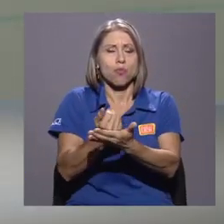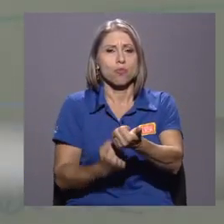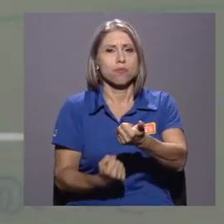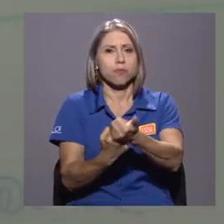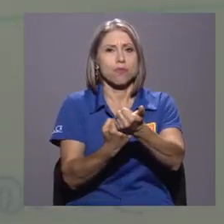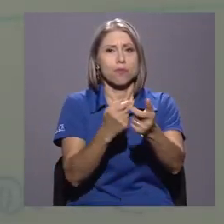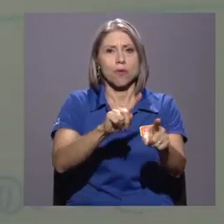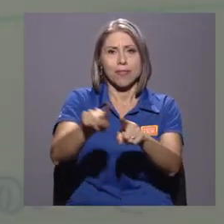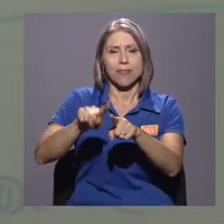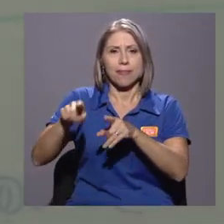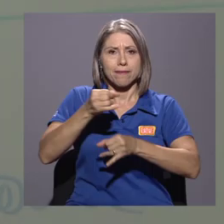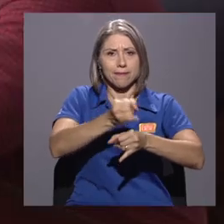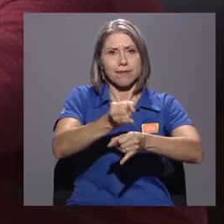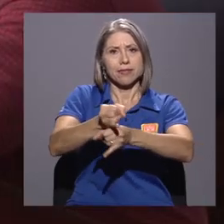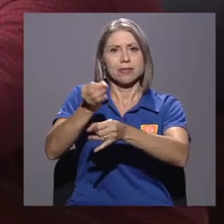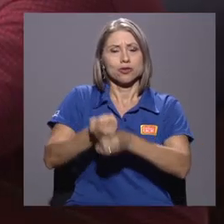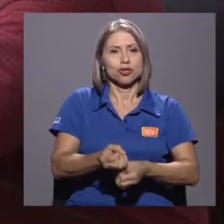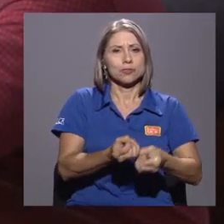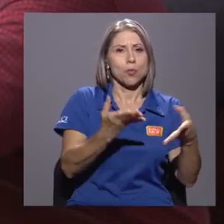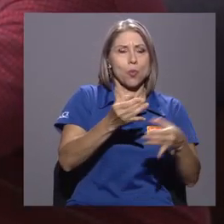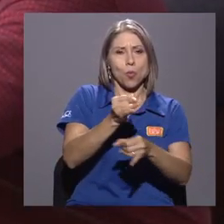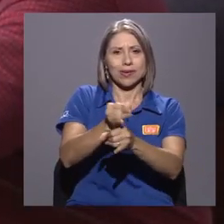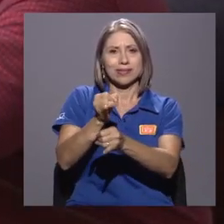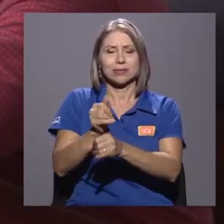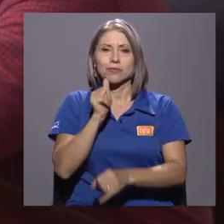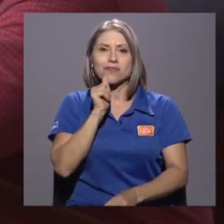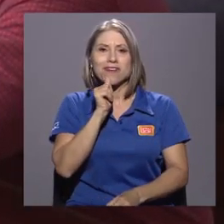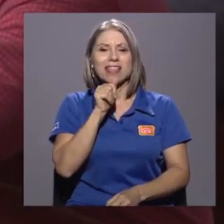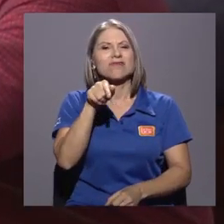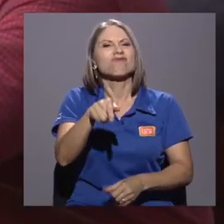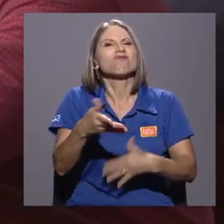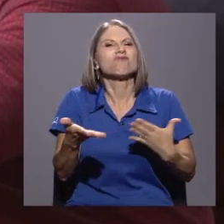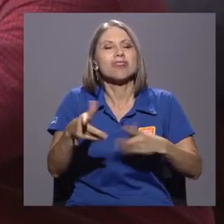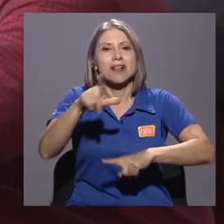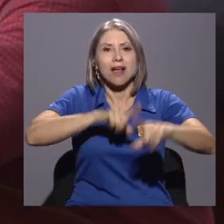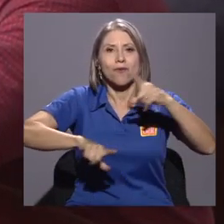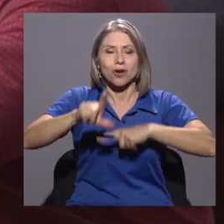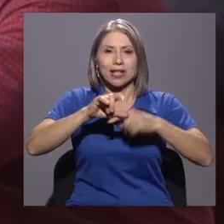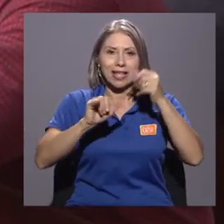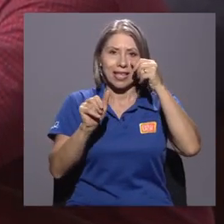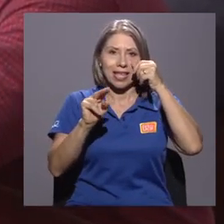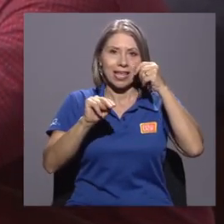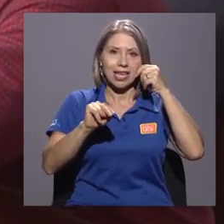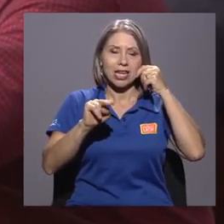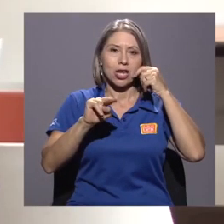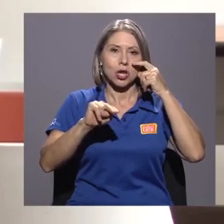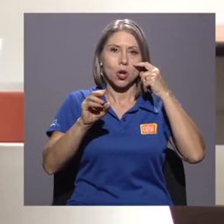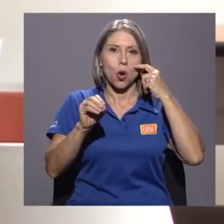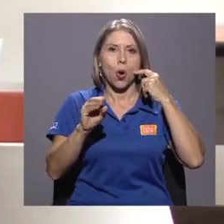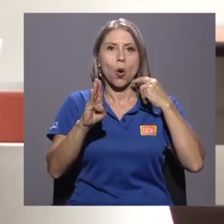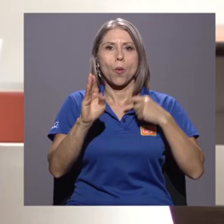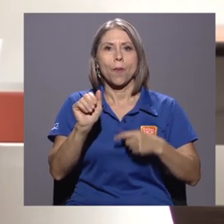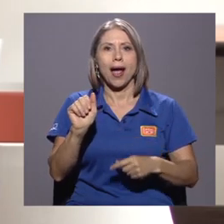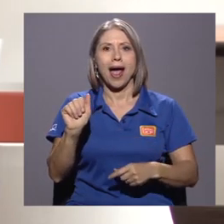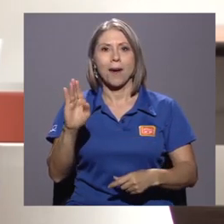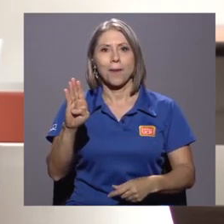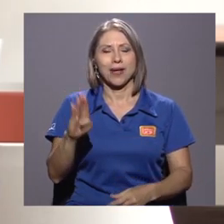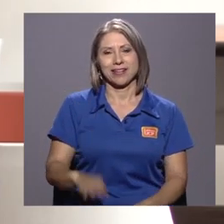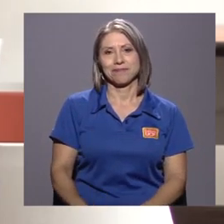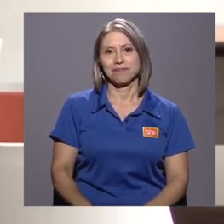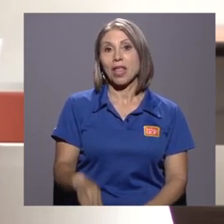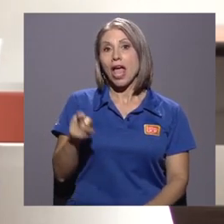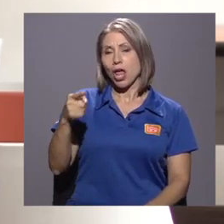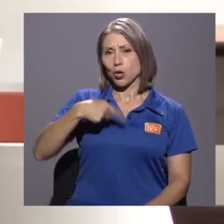diferentes instituciones públicas y privadas. Hablamos del laboratorio InnovaApp. Nos damos cuenta que hay una